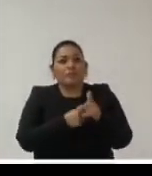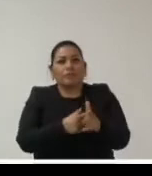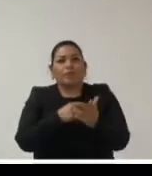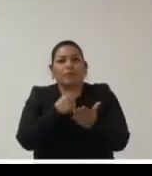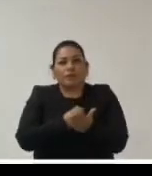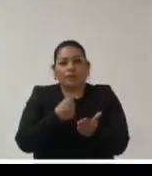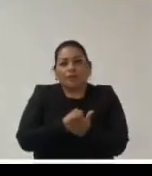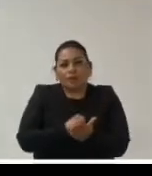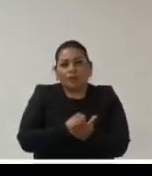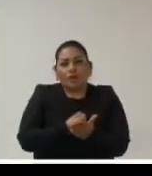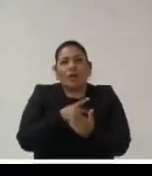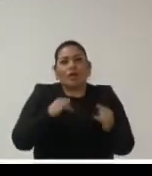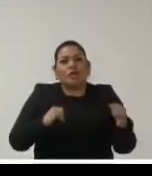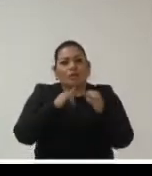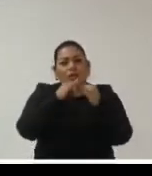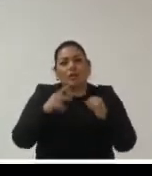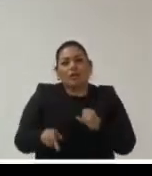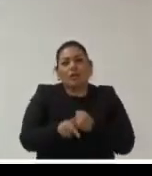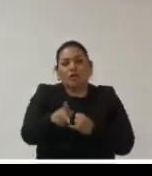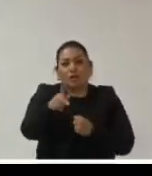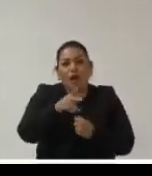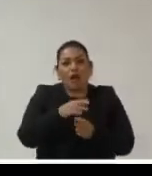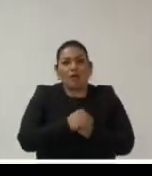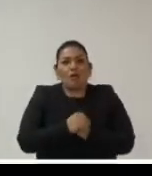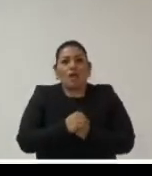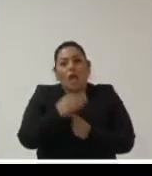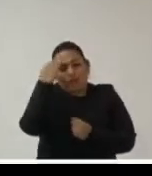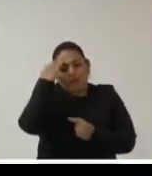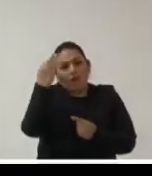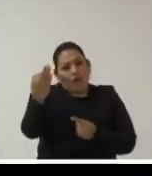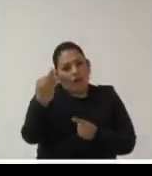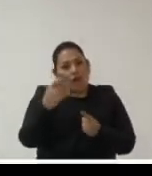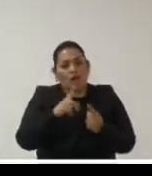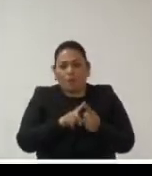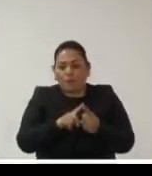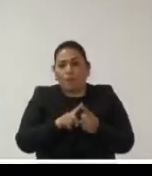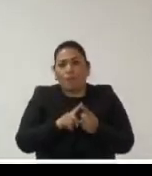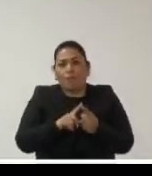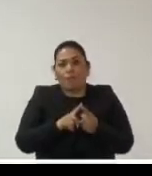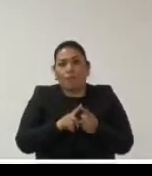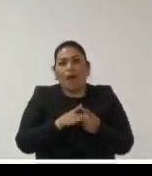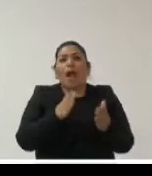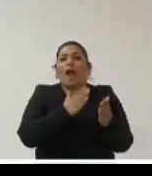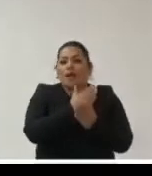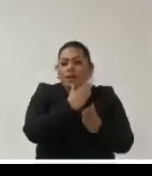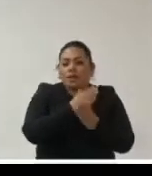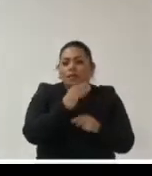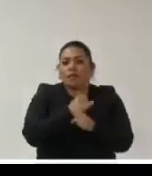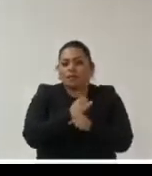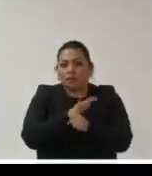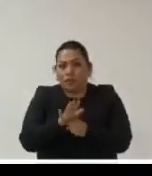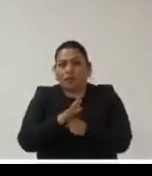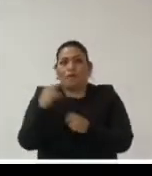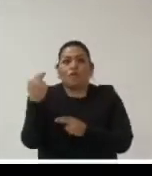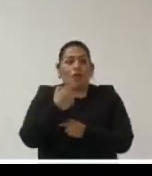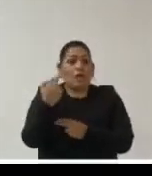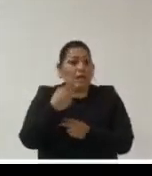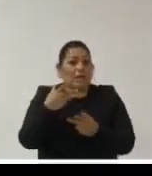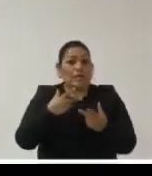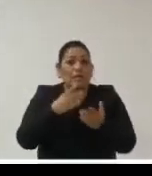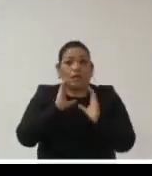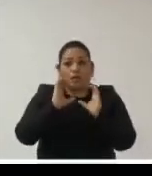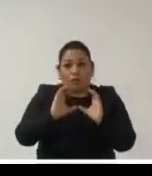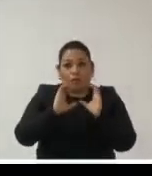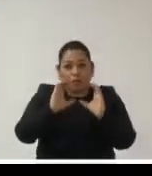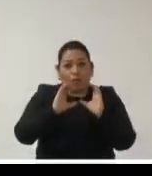distintas instituciones públicas respecto a los plazos respecto a el acceso a la información pública necesidad de garantizar y